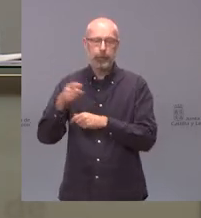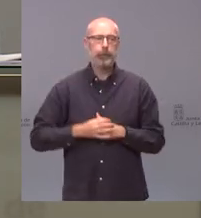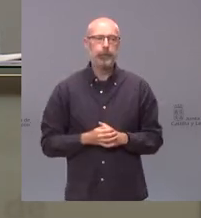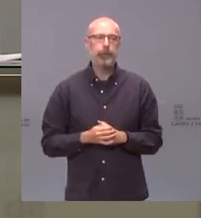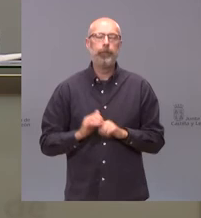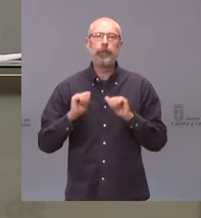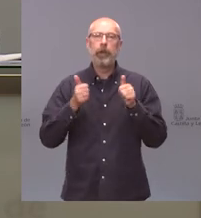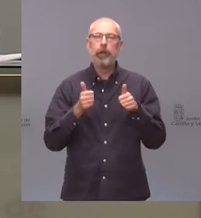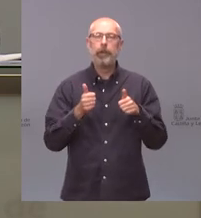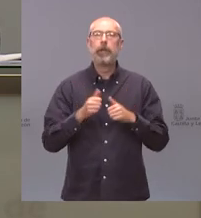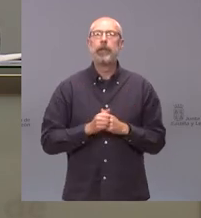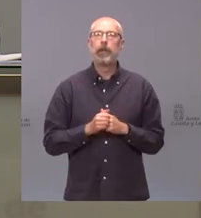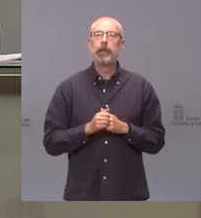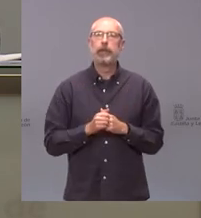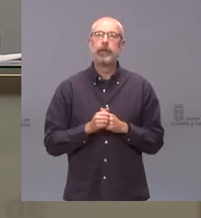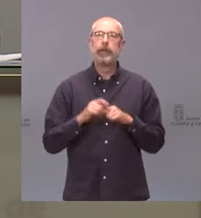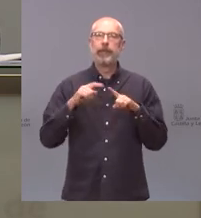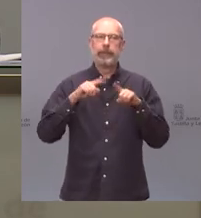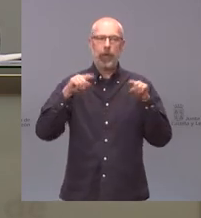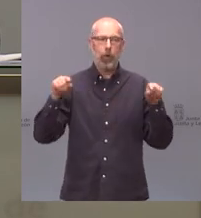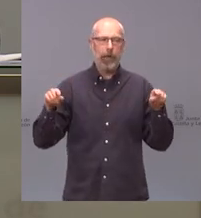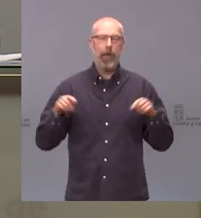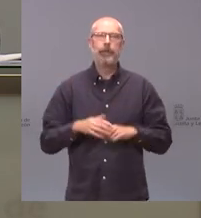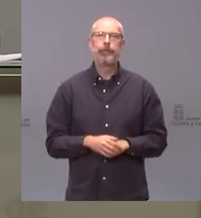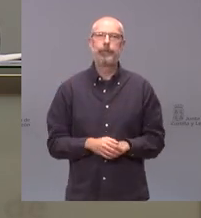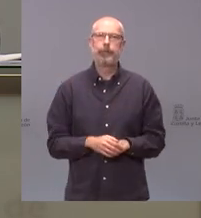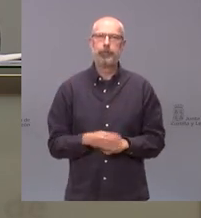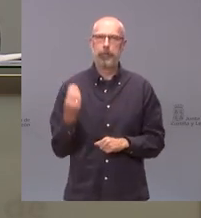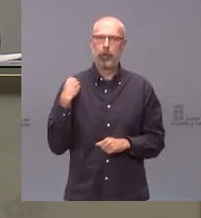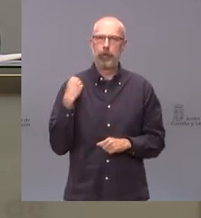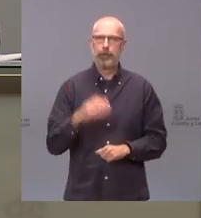con Begoña Rincón de Sogovia Udaz Begoña adelante